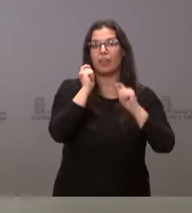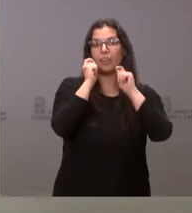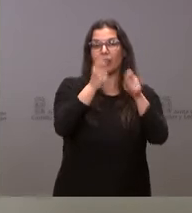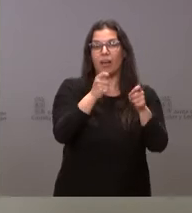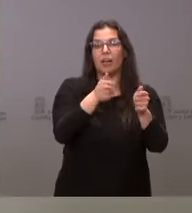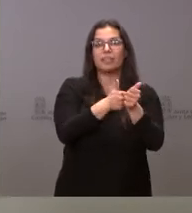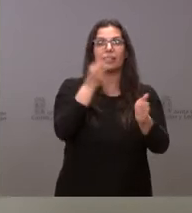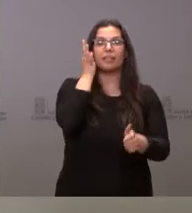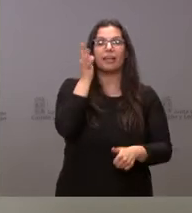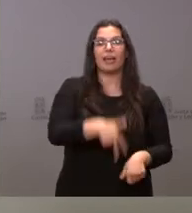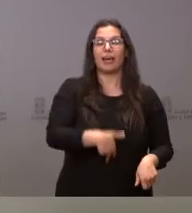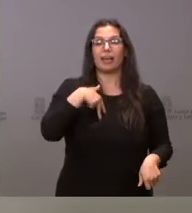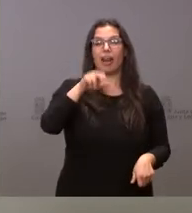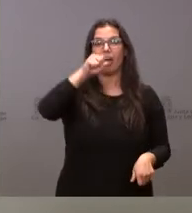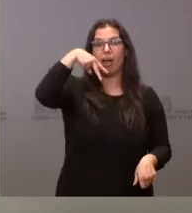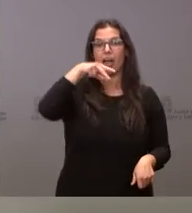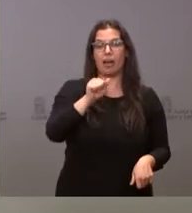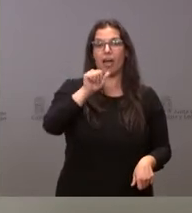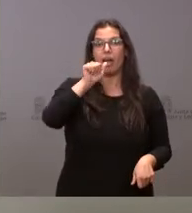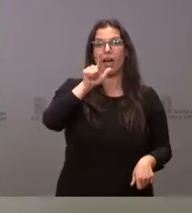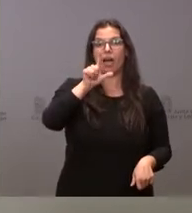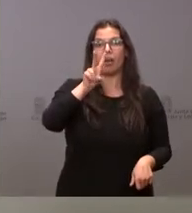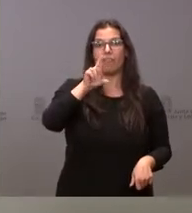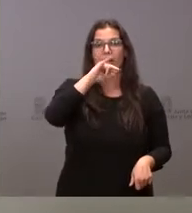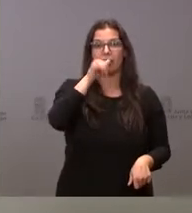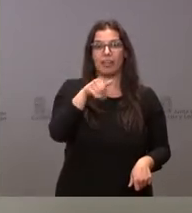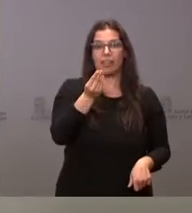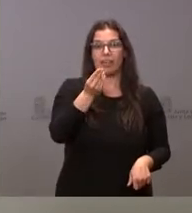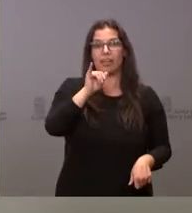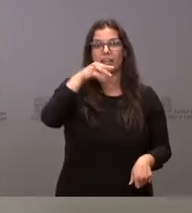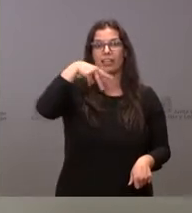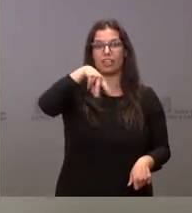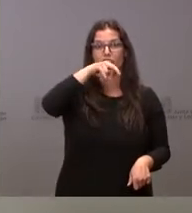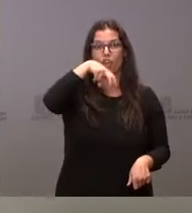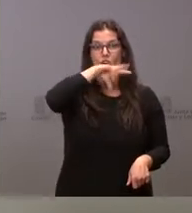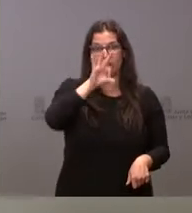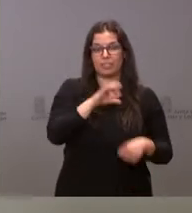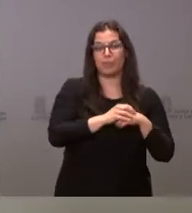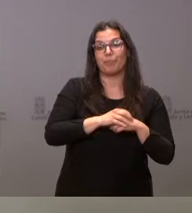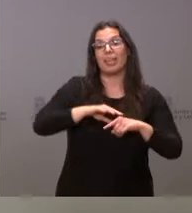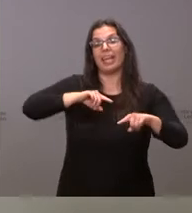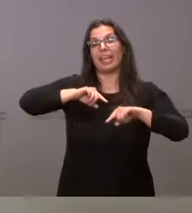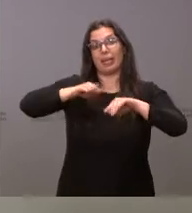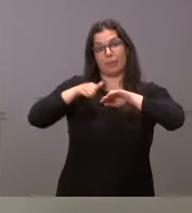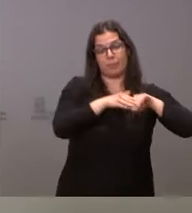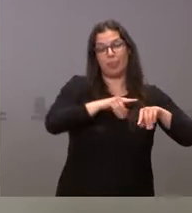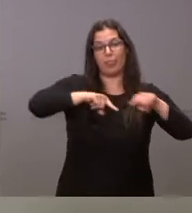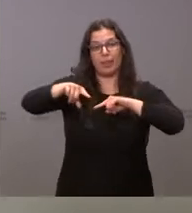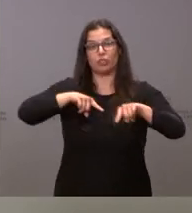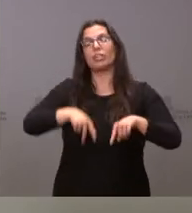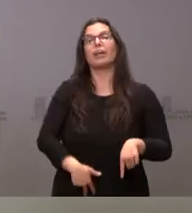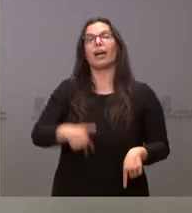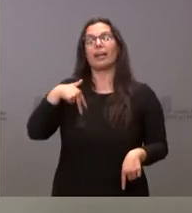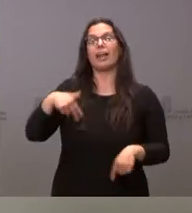secretaria general Ana Álvarez Quiñones. Y en el ámbito de los directores generales, en la Consejería